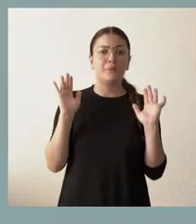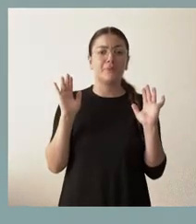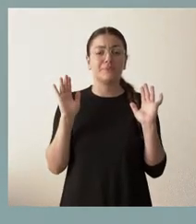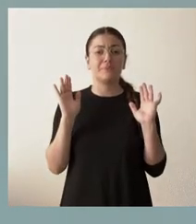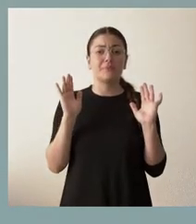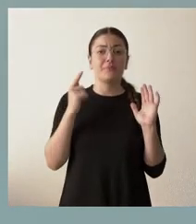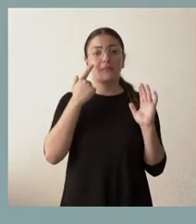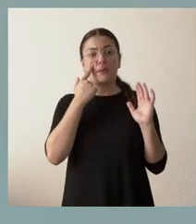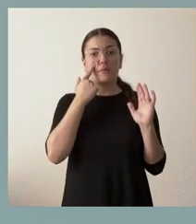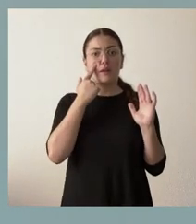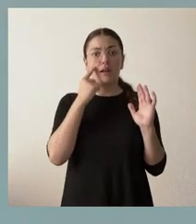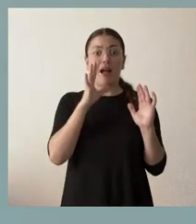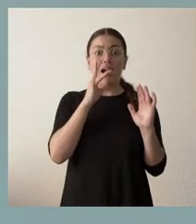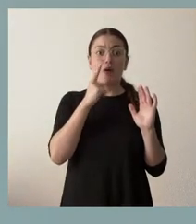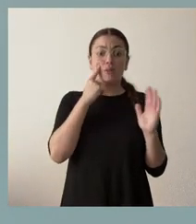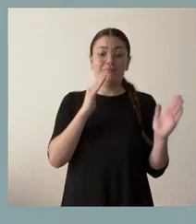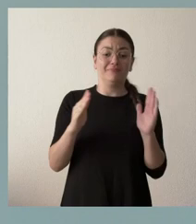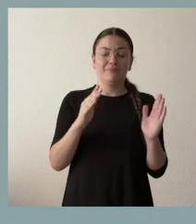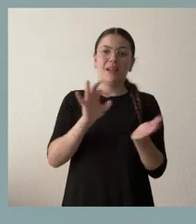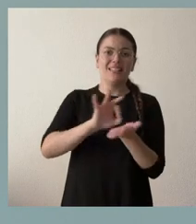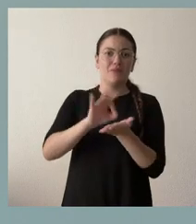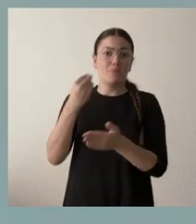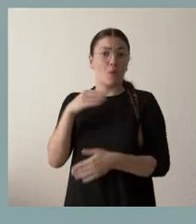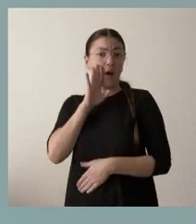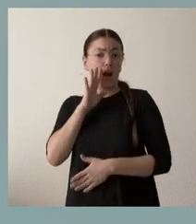sí que hemos habilitado este servicio que les he comentado anteriormente.